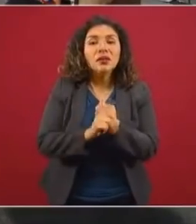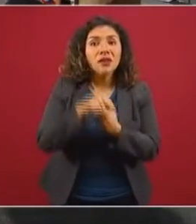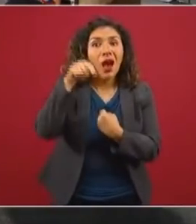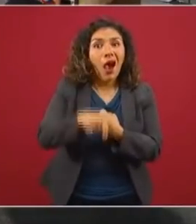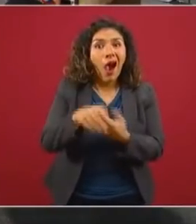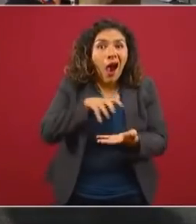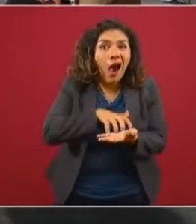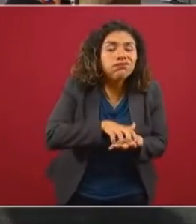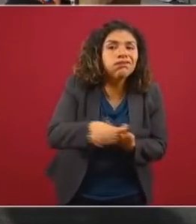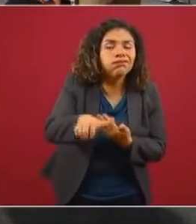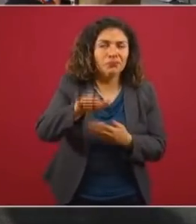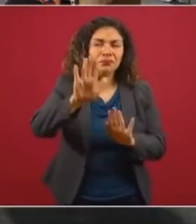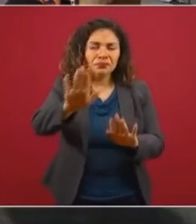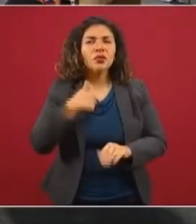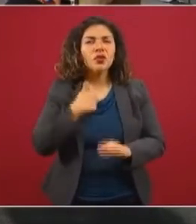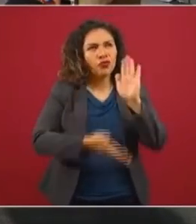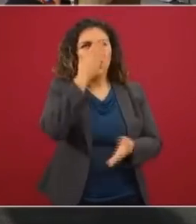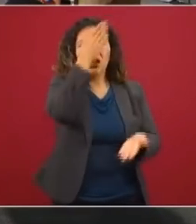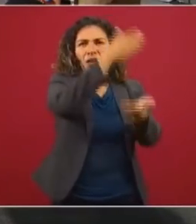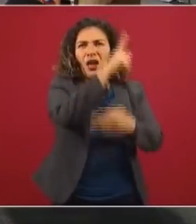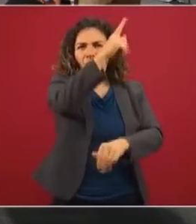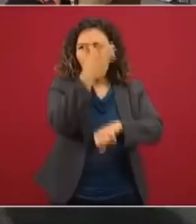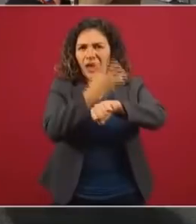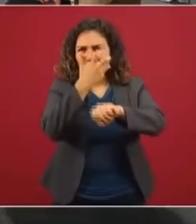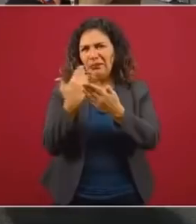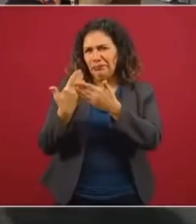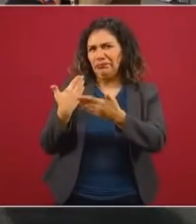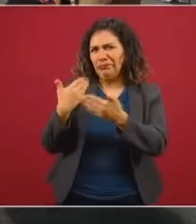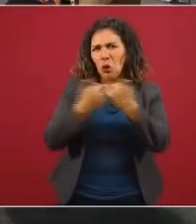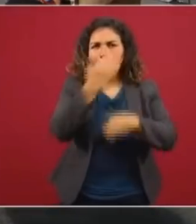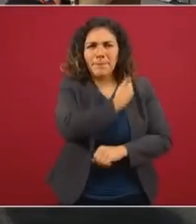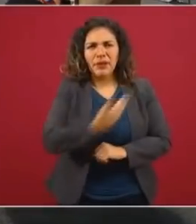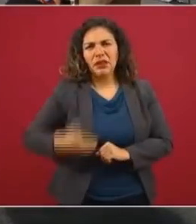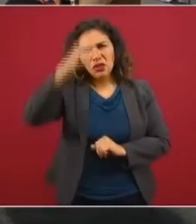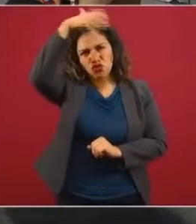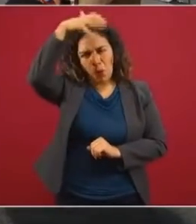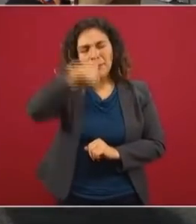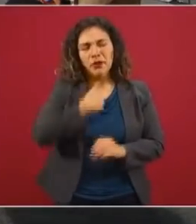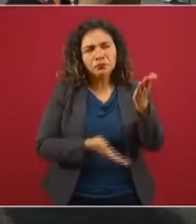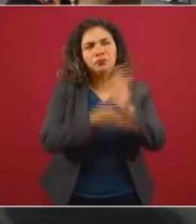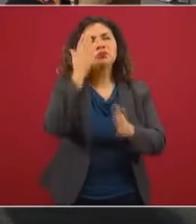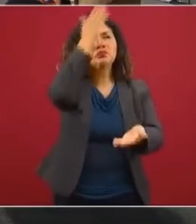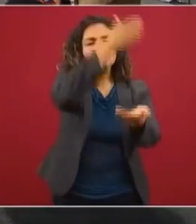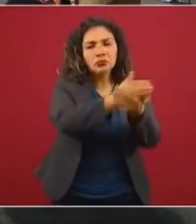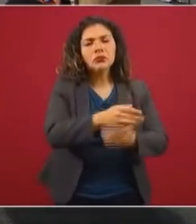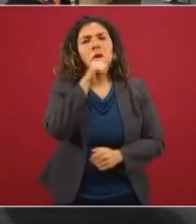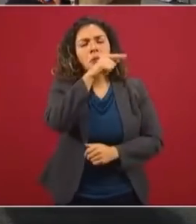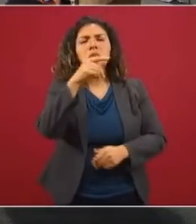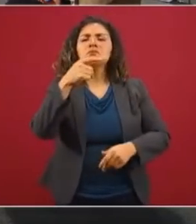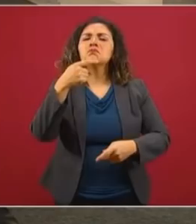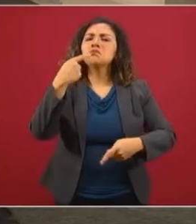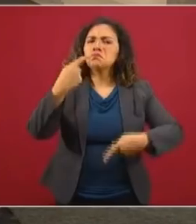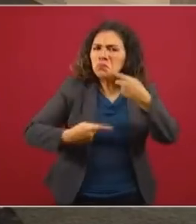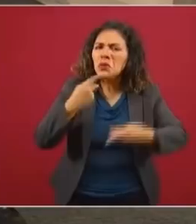Ahora que fui a Washington en la plática con el presidente Trump, que me preguntaba